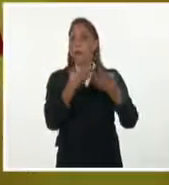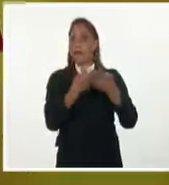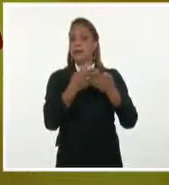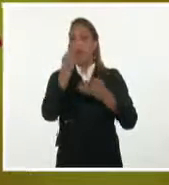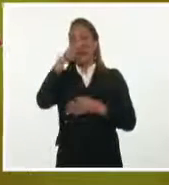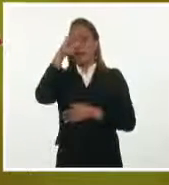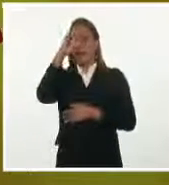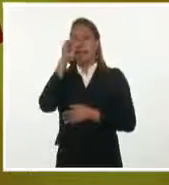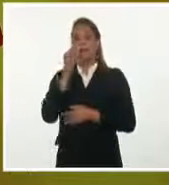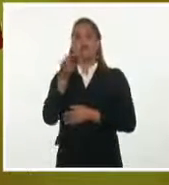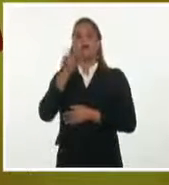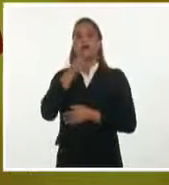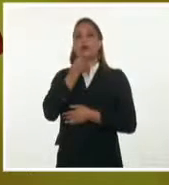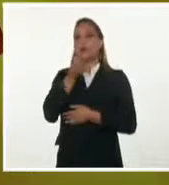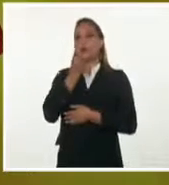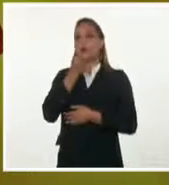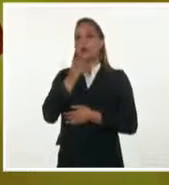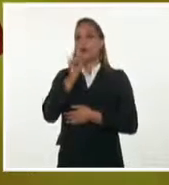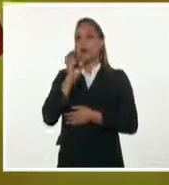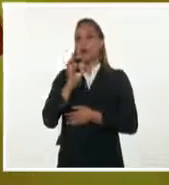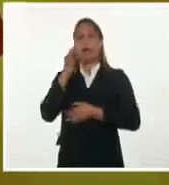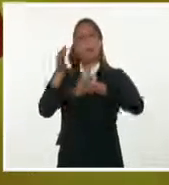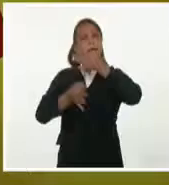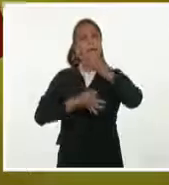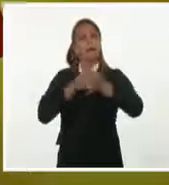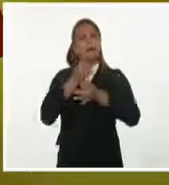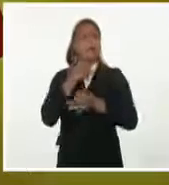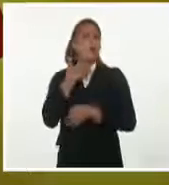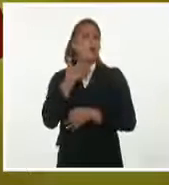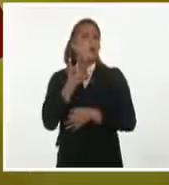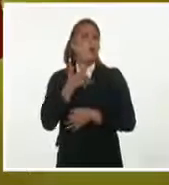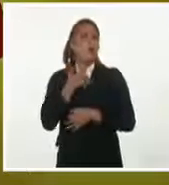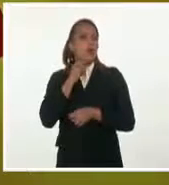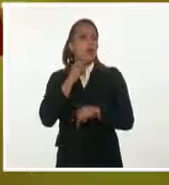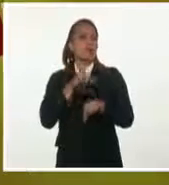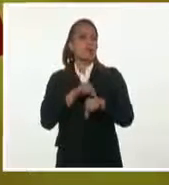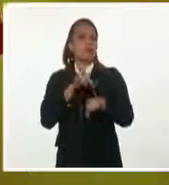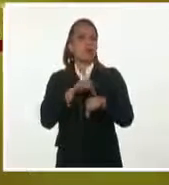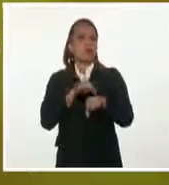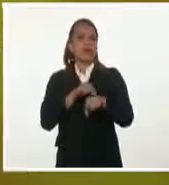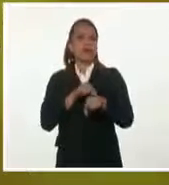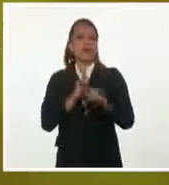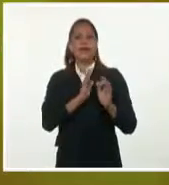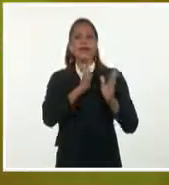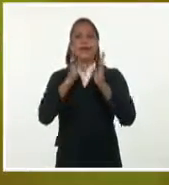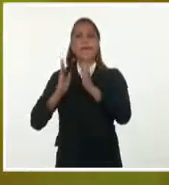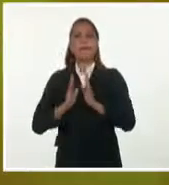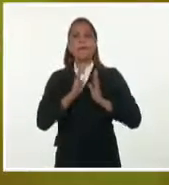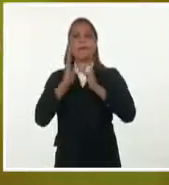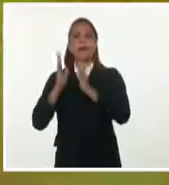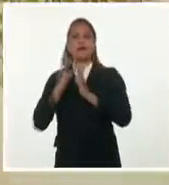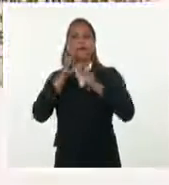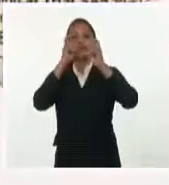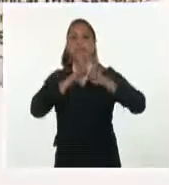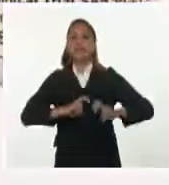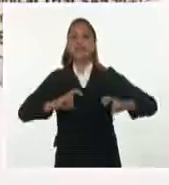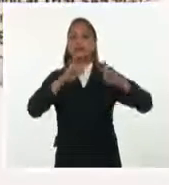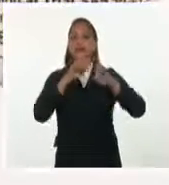dejaba claro cómo comprender el momento y los plazos de cada fase de investigación. Escuchemos.